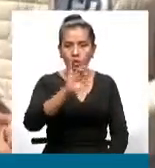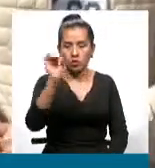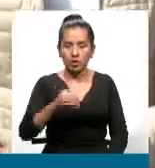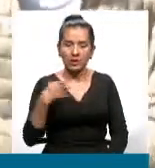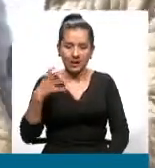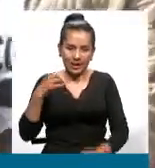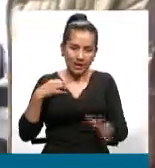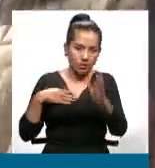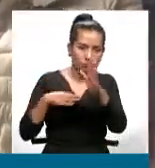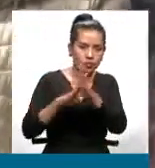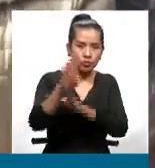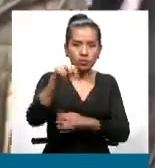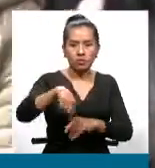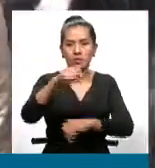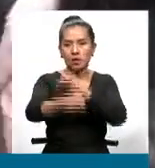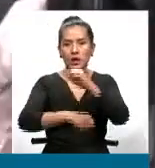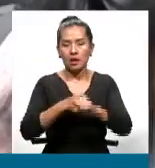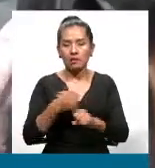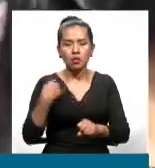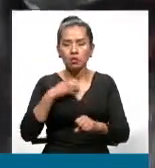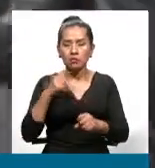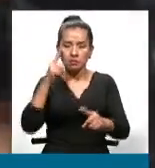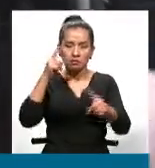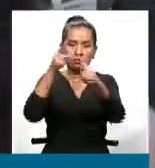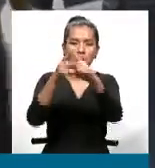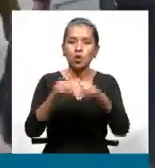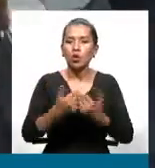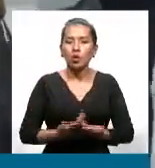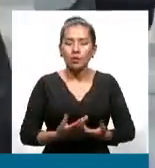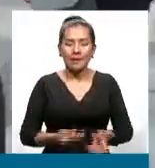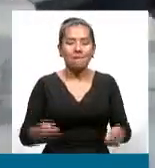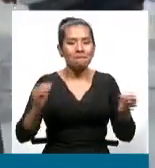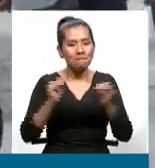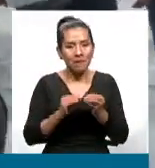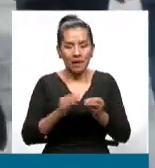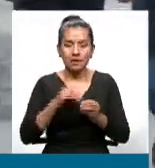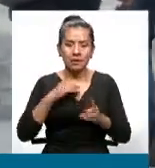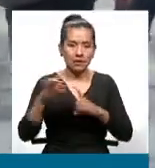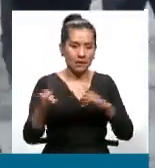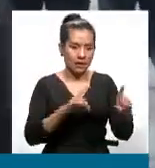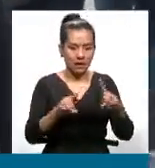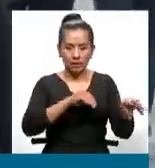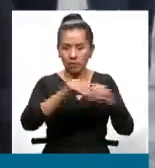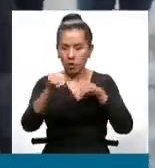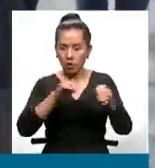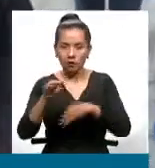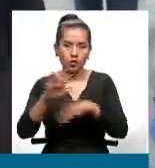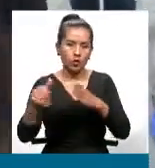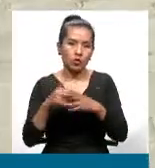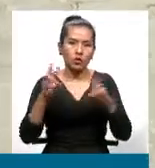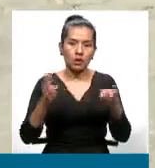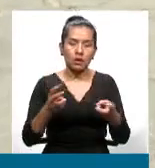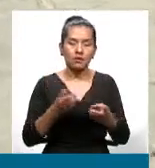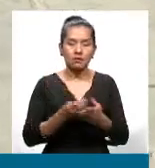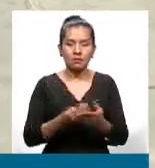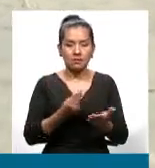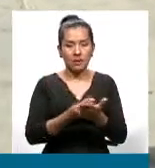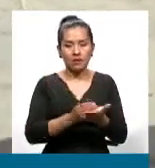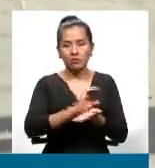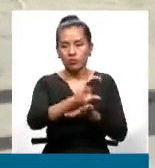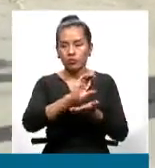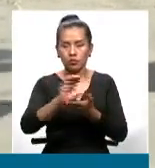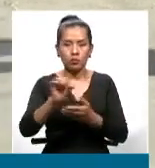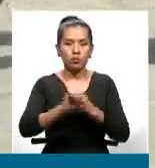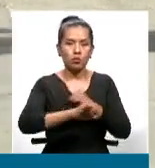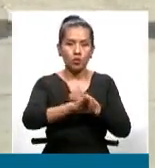vamos a alcanzar ese crecimiento? Mediante una mayor dinámica de la inversión pública. Ahora, esa mayor dinámica de la inversión pública, como